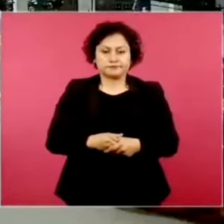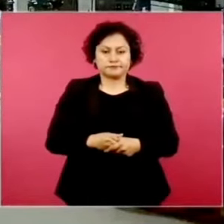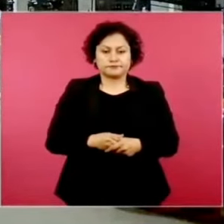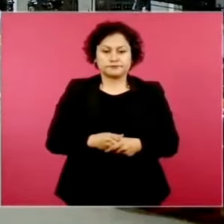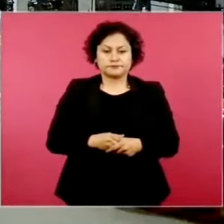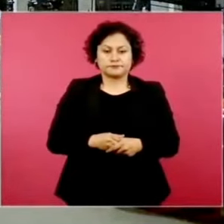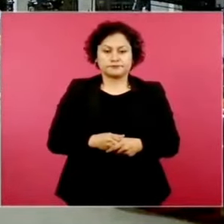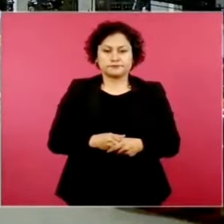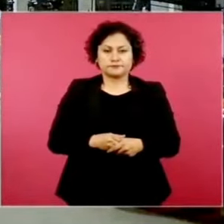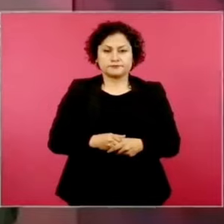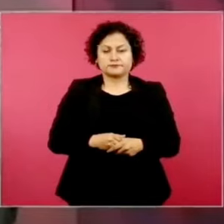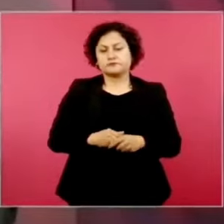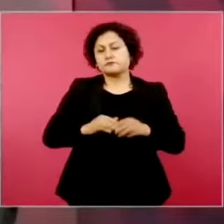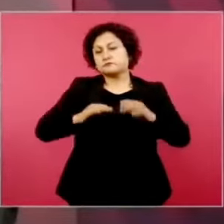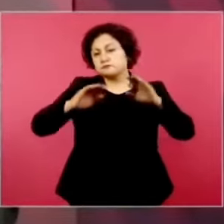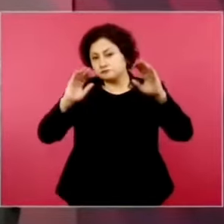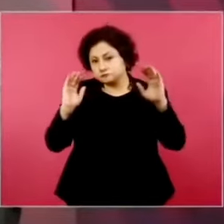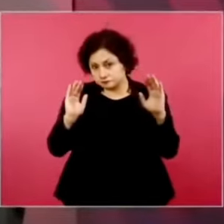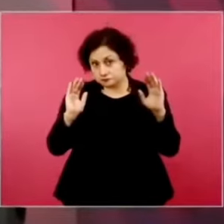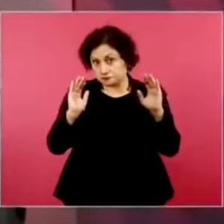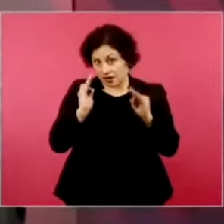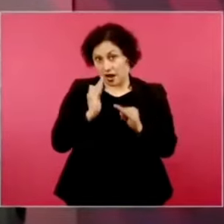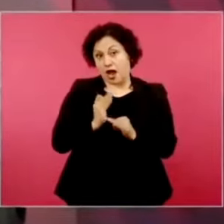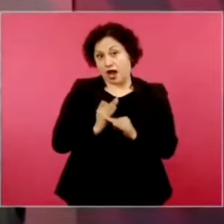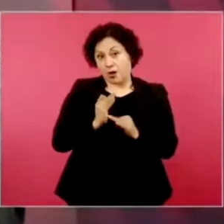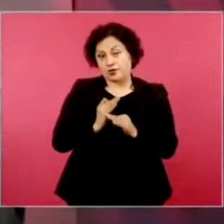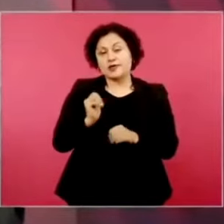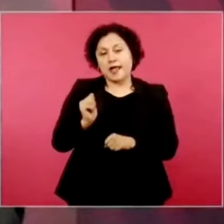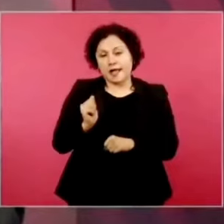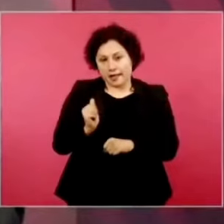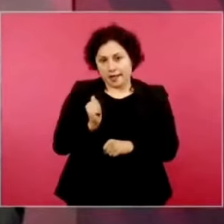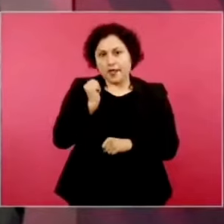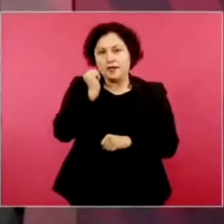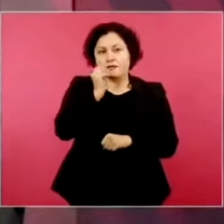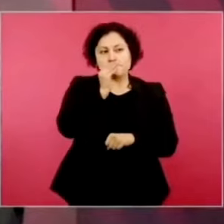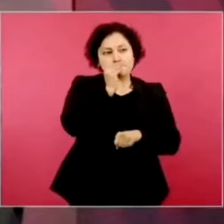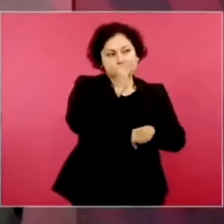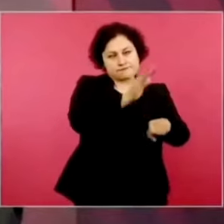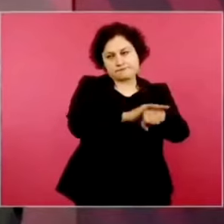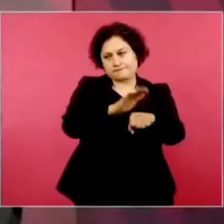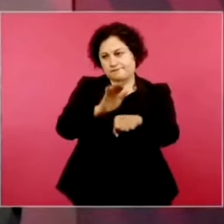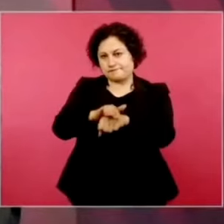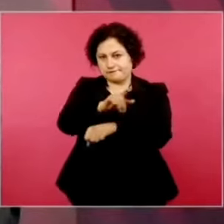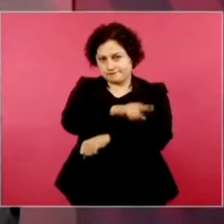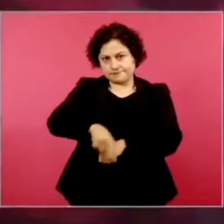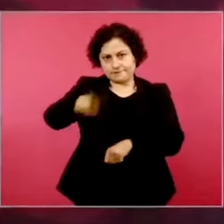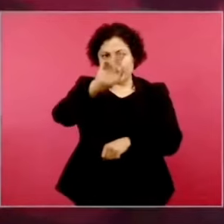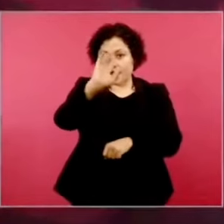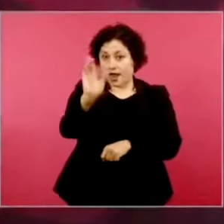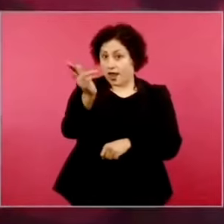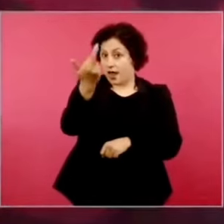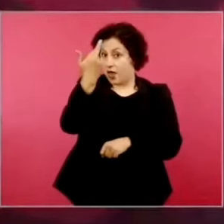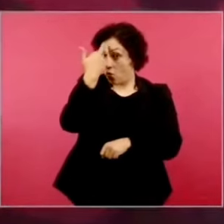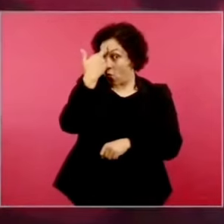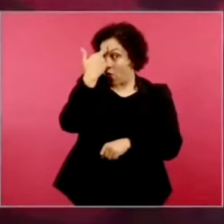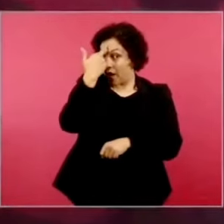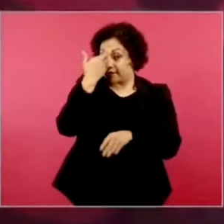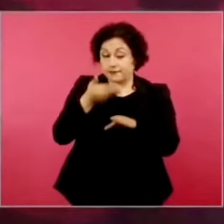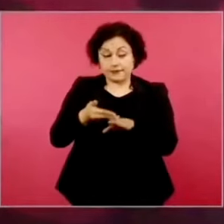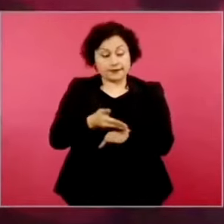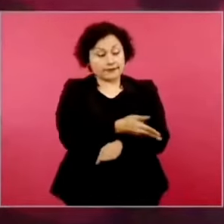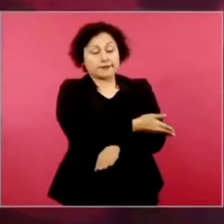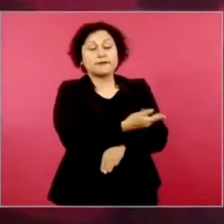No está de más que recordemos qué pasaba en ese entonces,